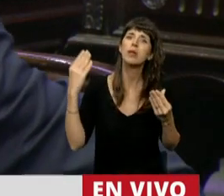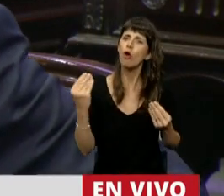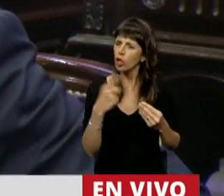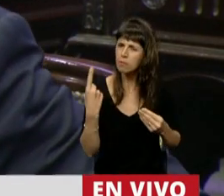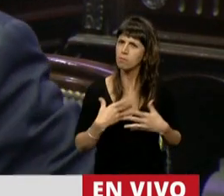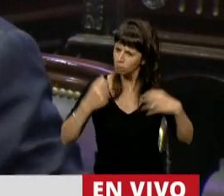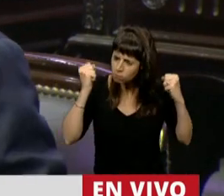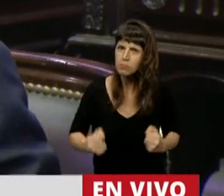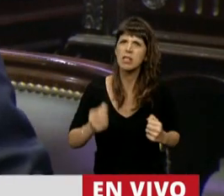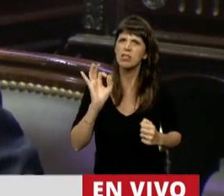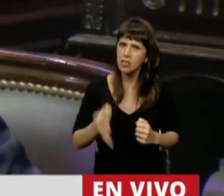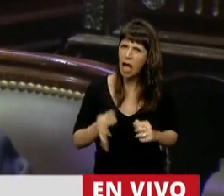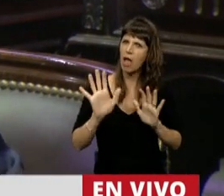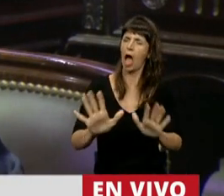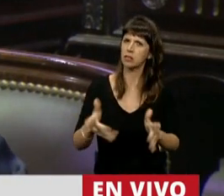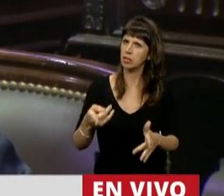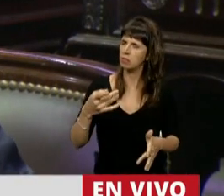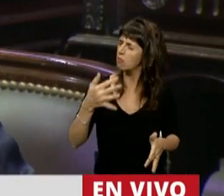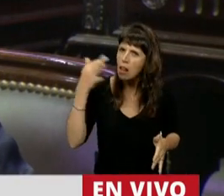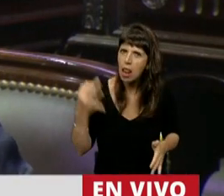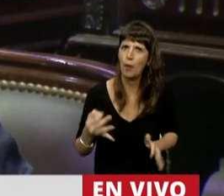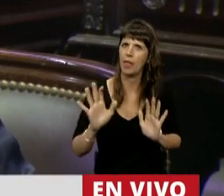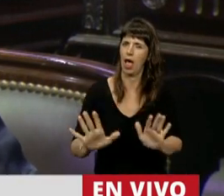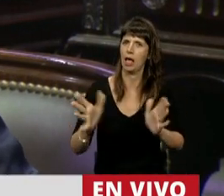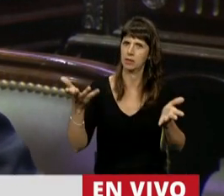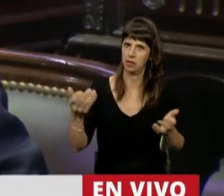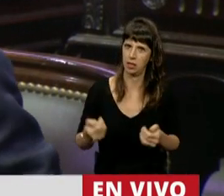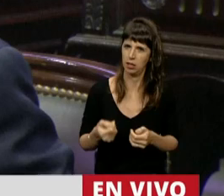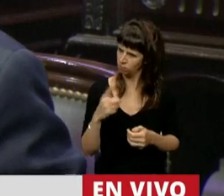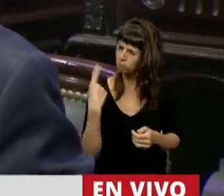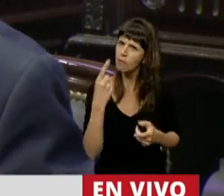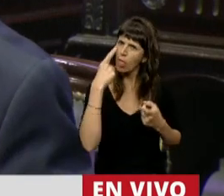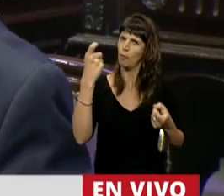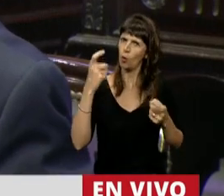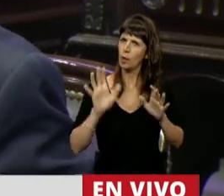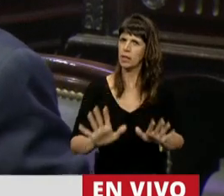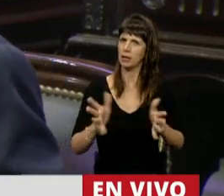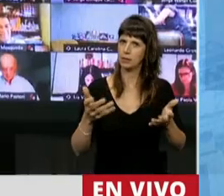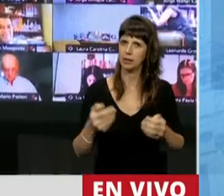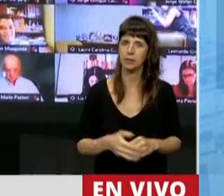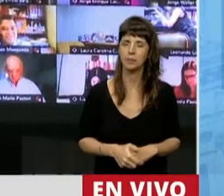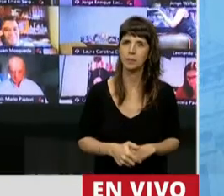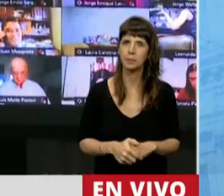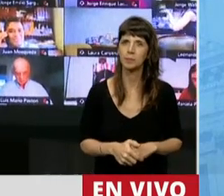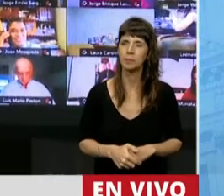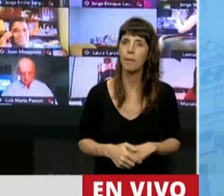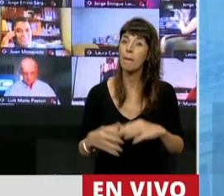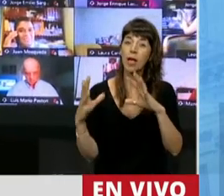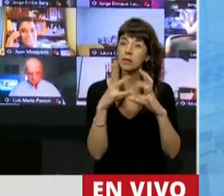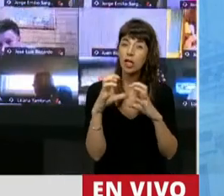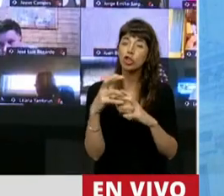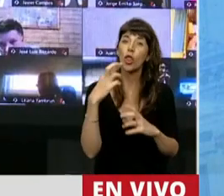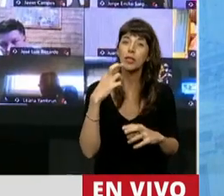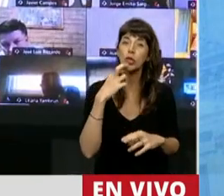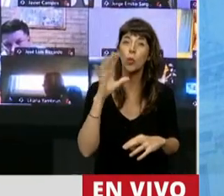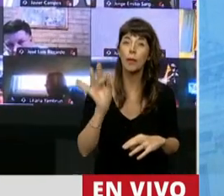es así y porque la realidad nos demuestra que es así. En la sesión del 19